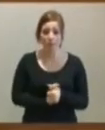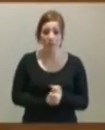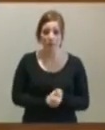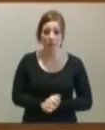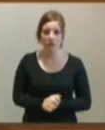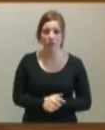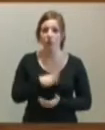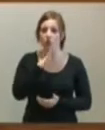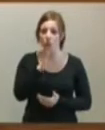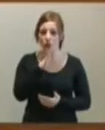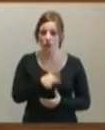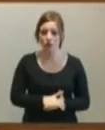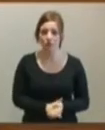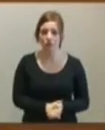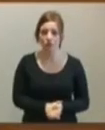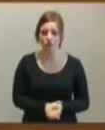Por lo tanto,